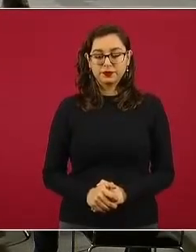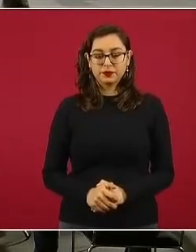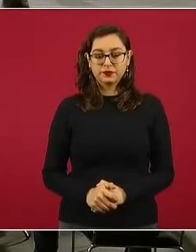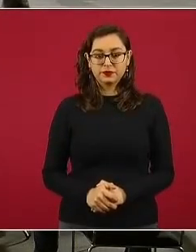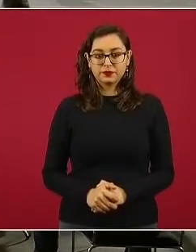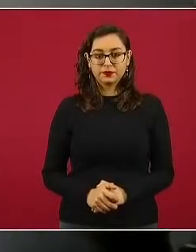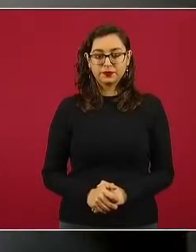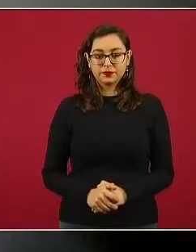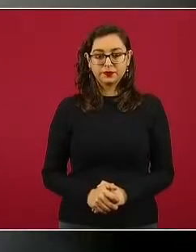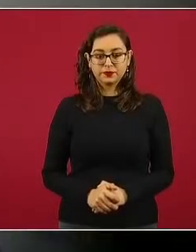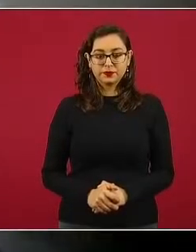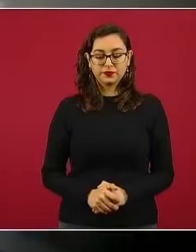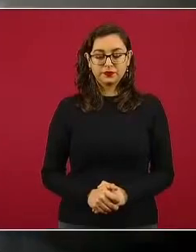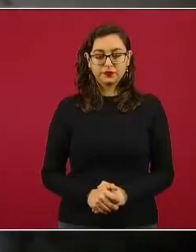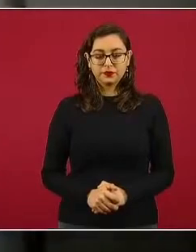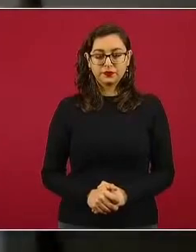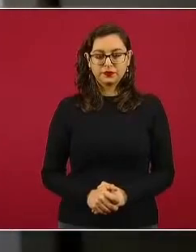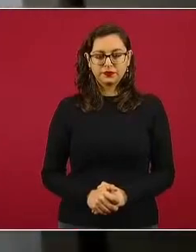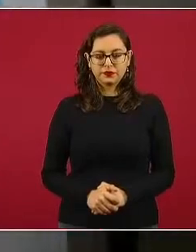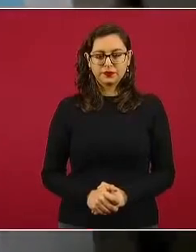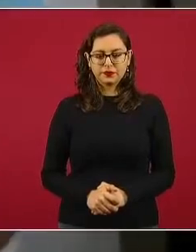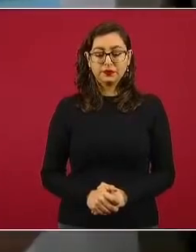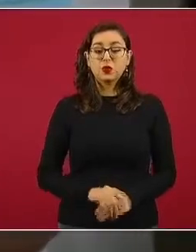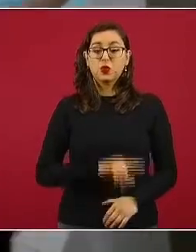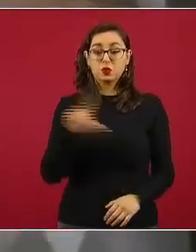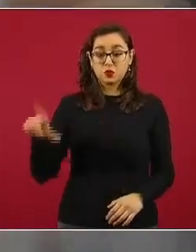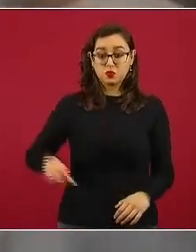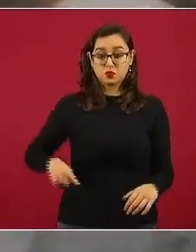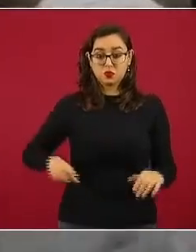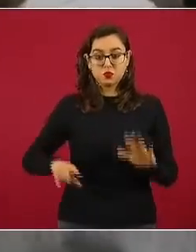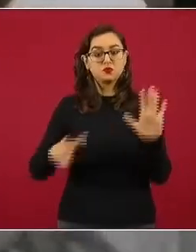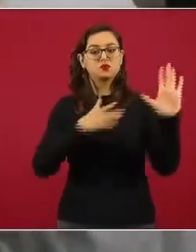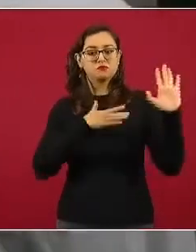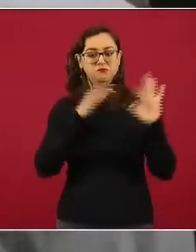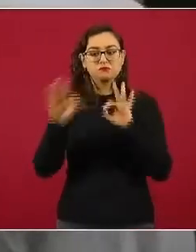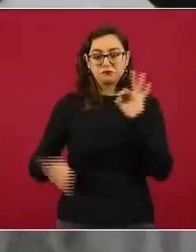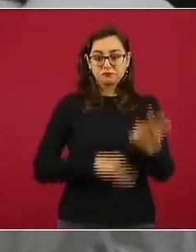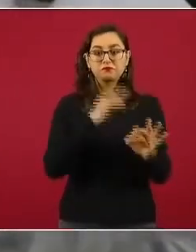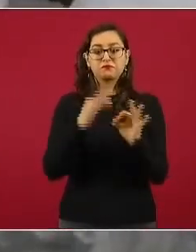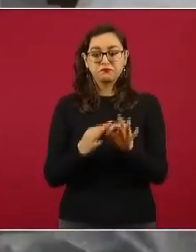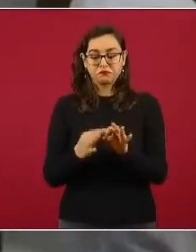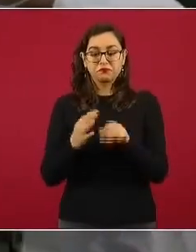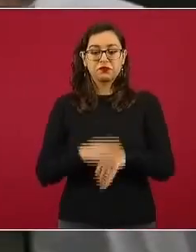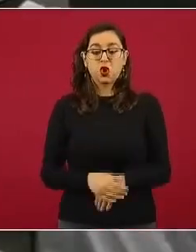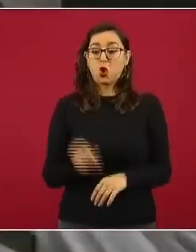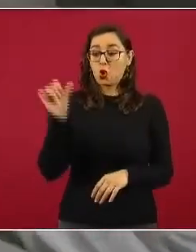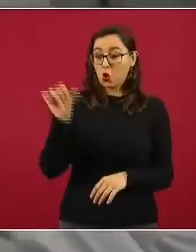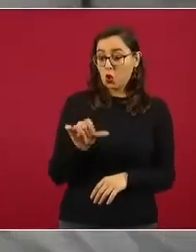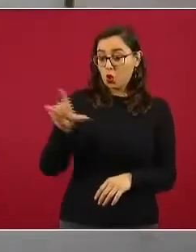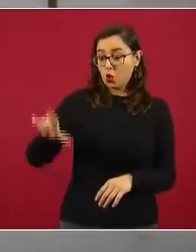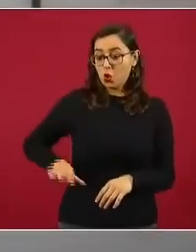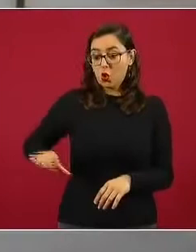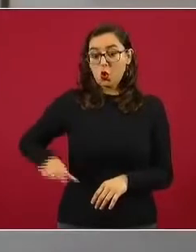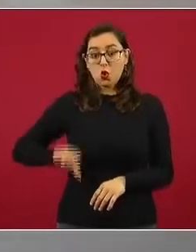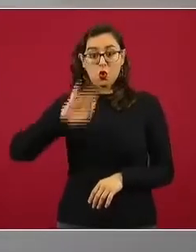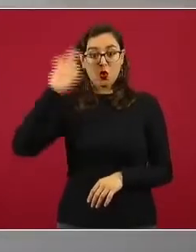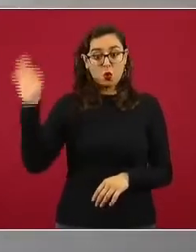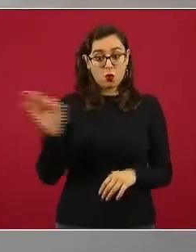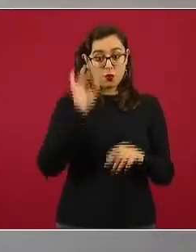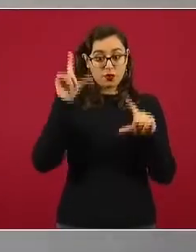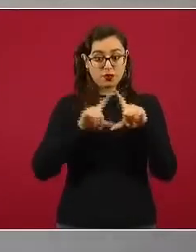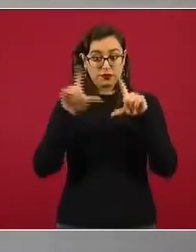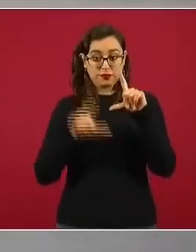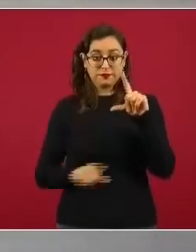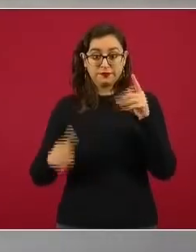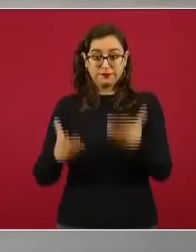Nuestro gobierno está comprometido y cumple. Por eso hoy el gobierno federal entrega al pueblo de México, cuando